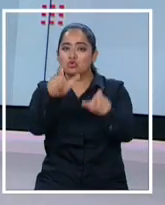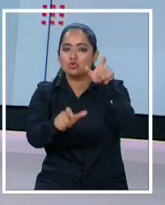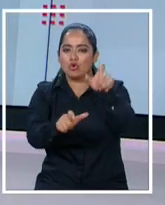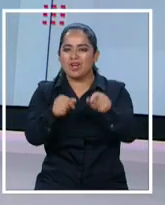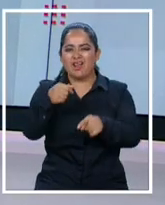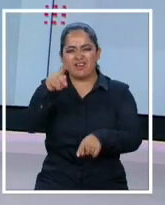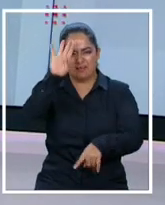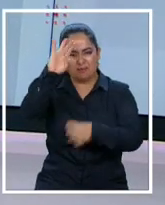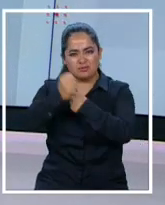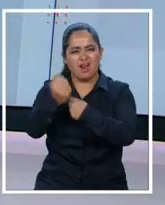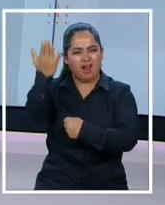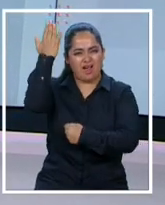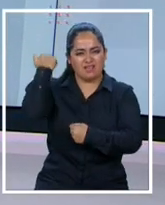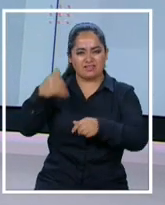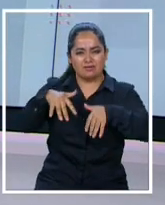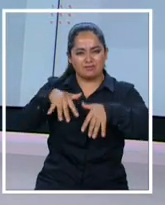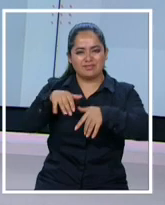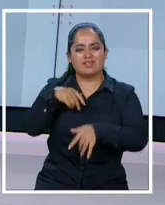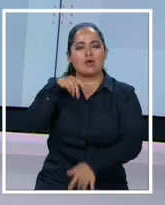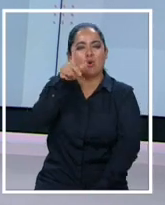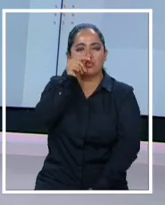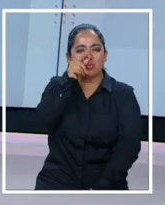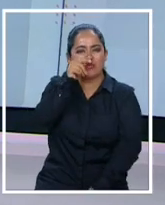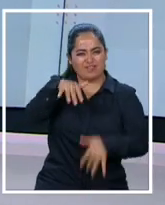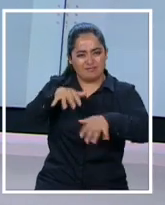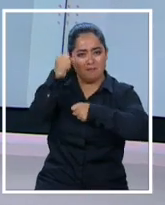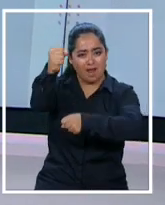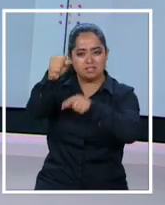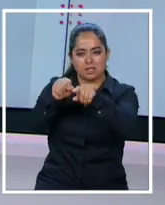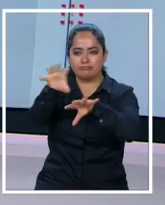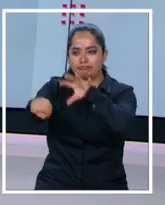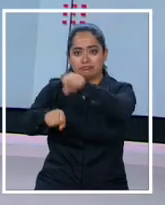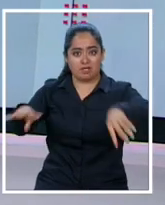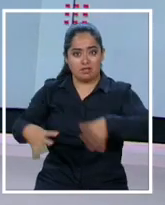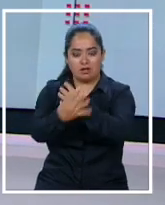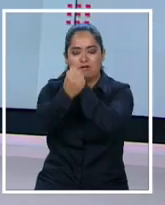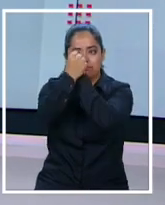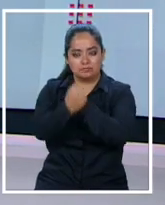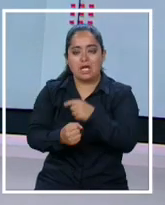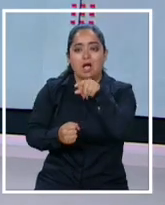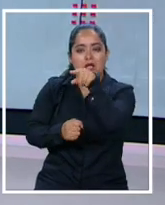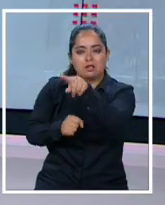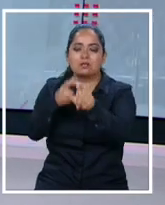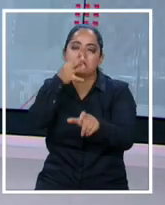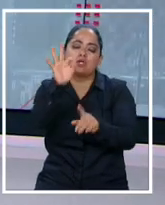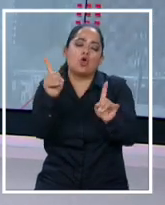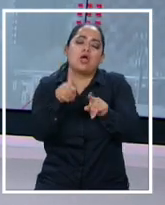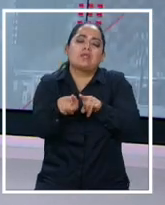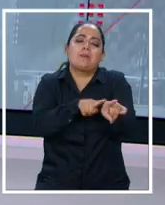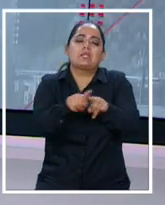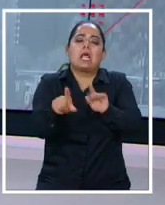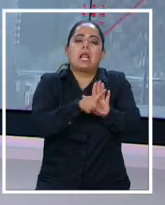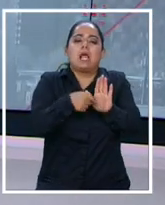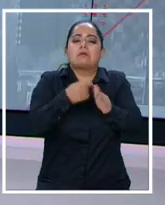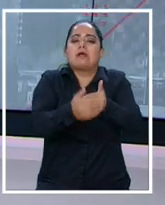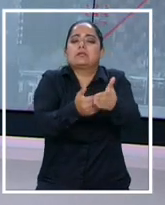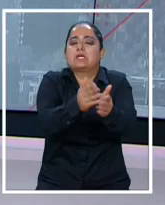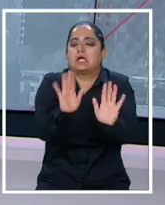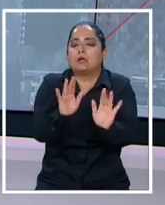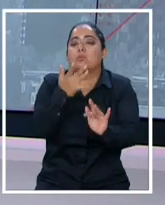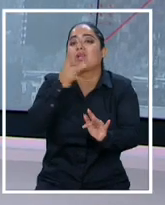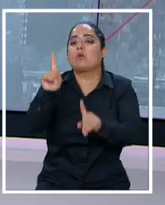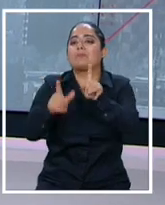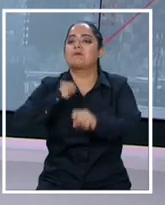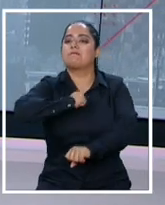social. Desde la oposición trabajan para buscar acuerdos, aunque piden no apurar la tramitación de la iniciativa para evitar su